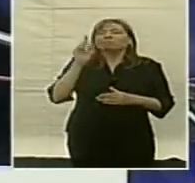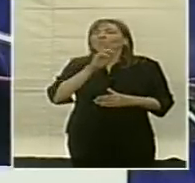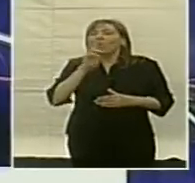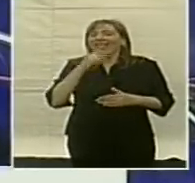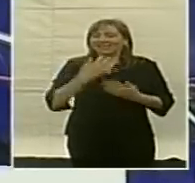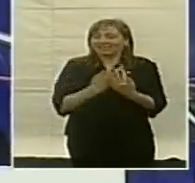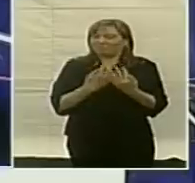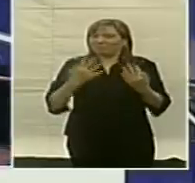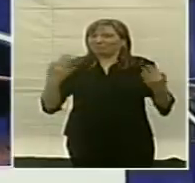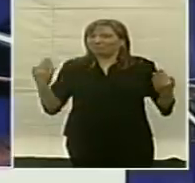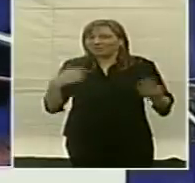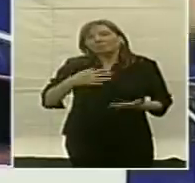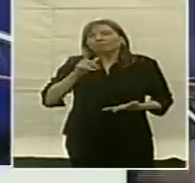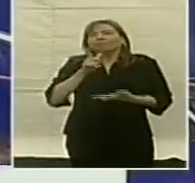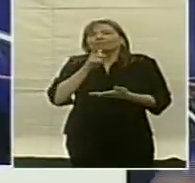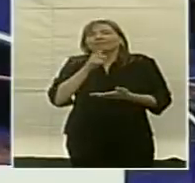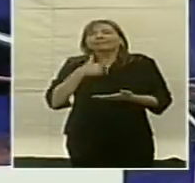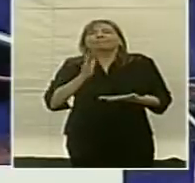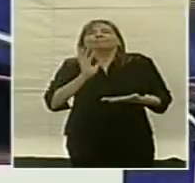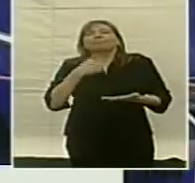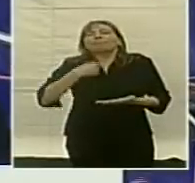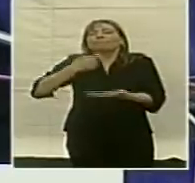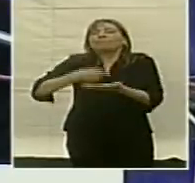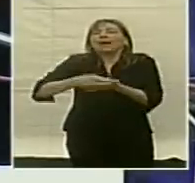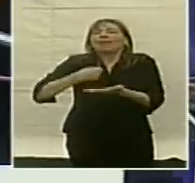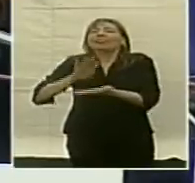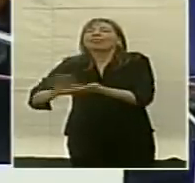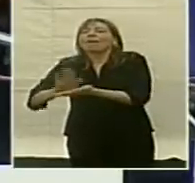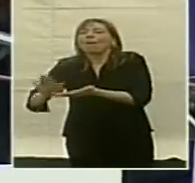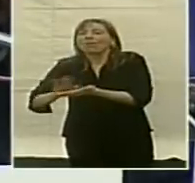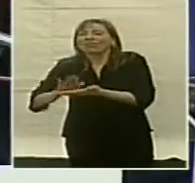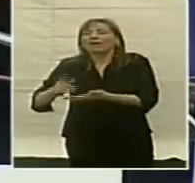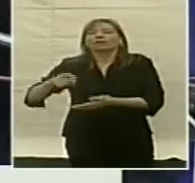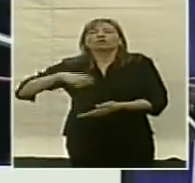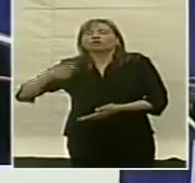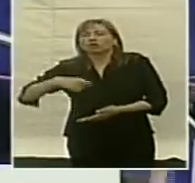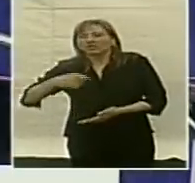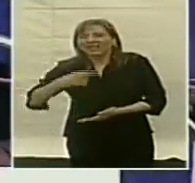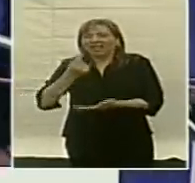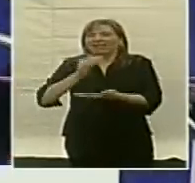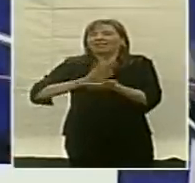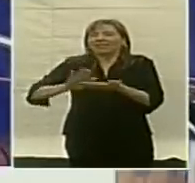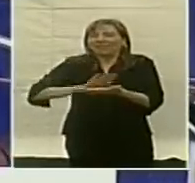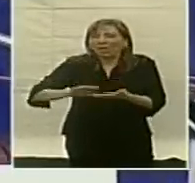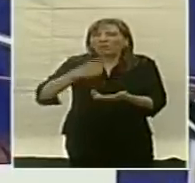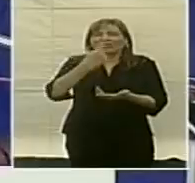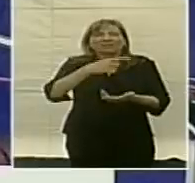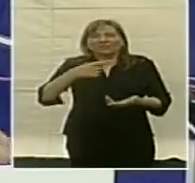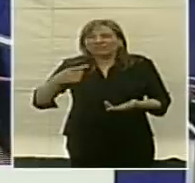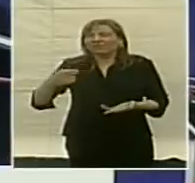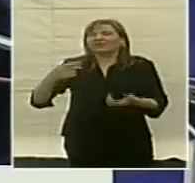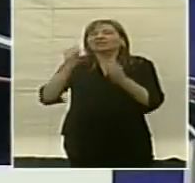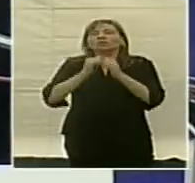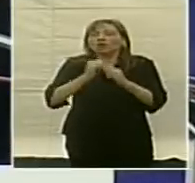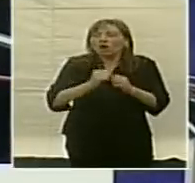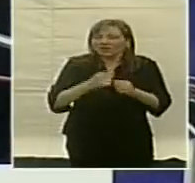deudas históricas, deuda social, deuda energética, deuda económica, deuda financiera, todas. Pero al